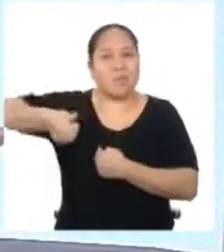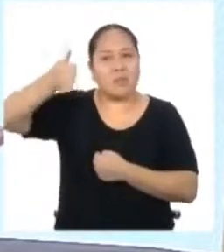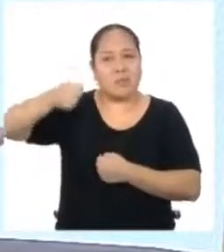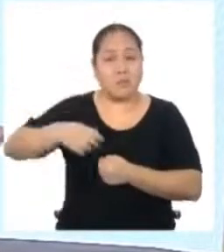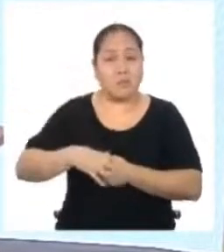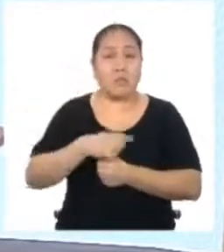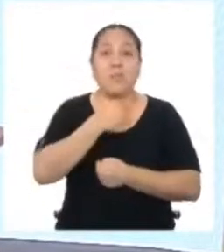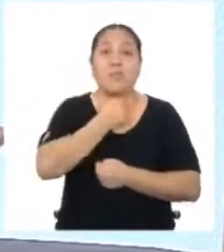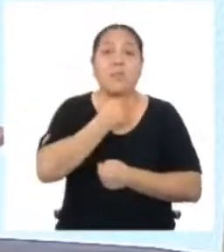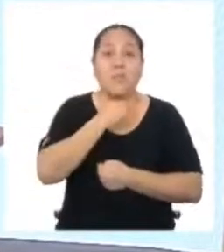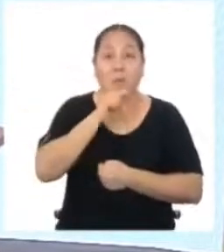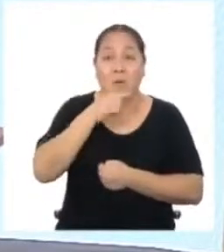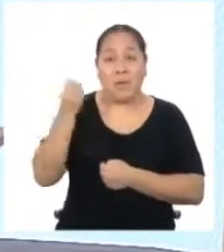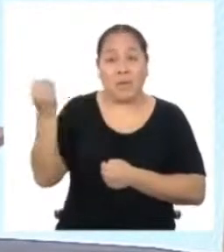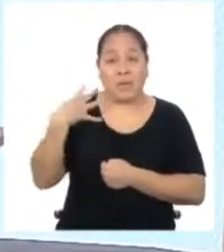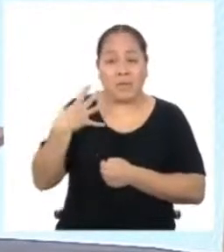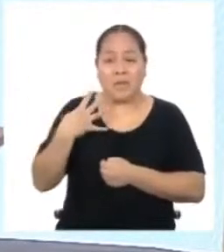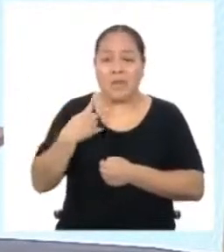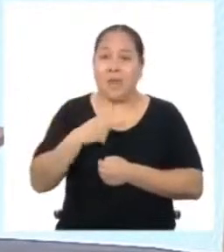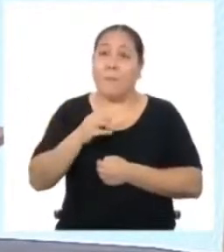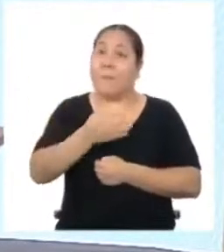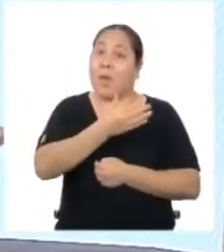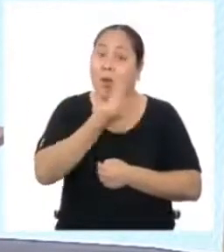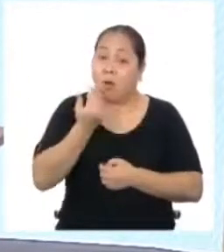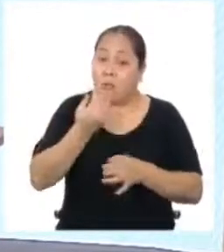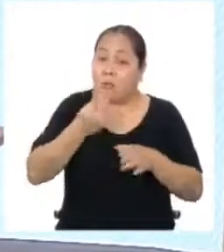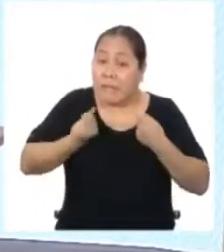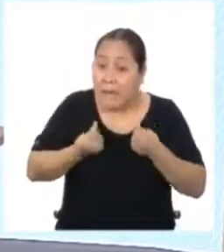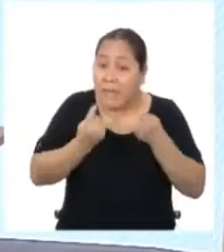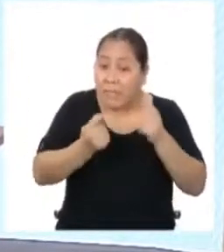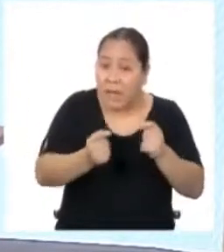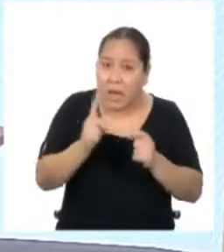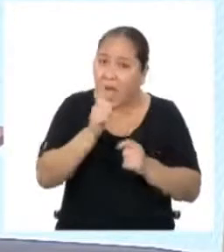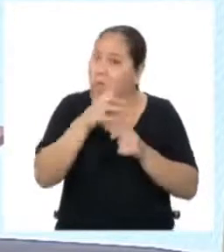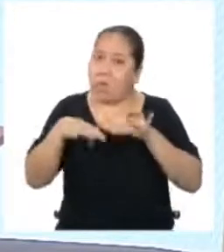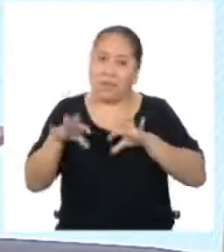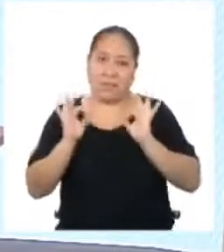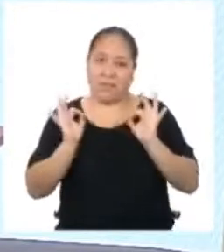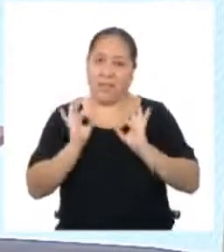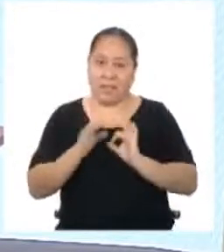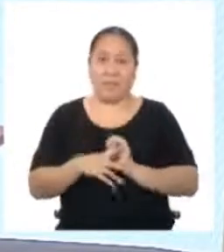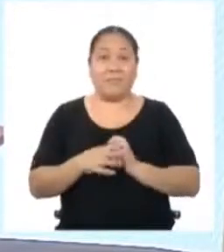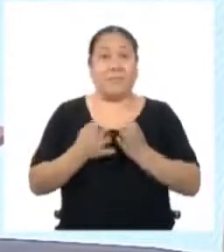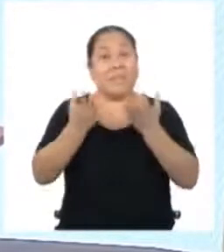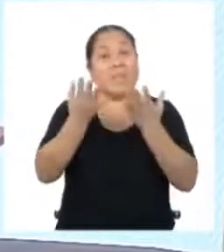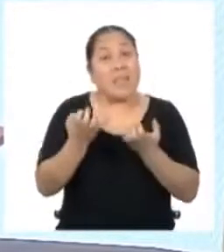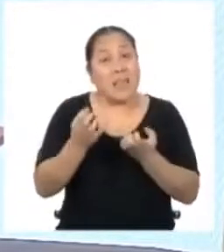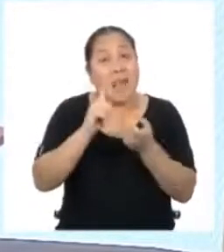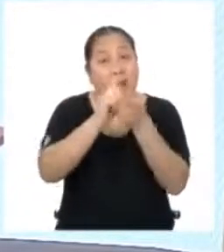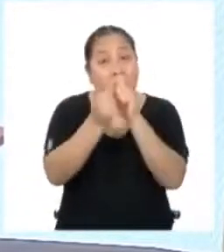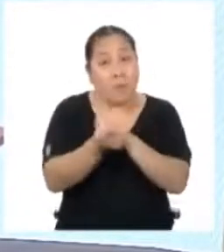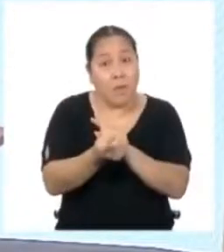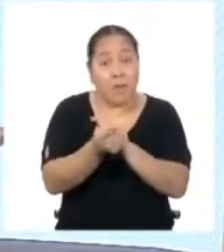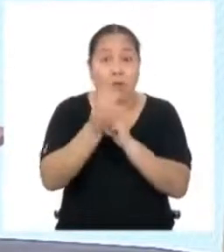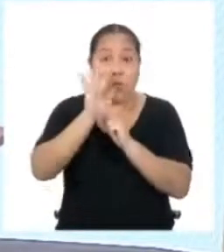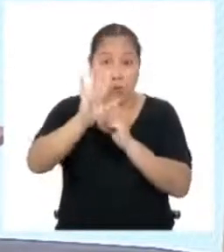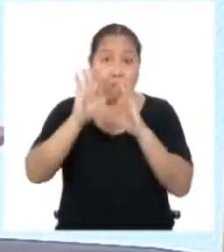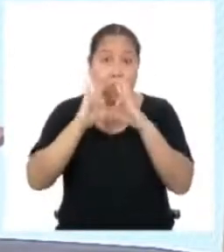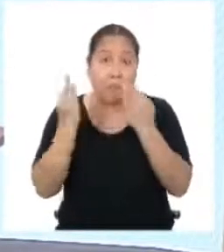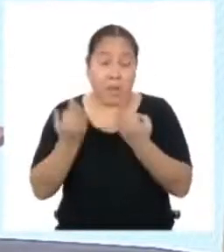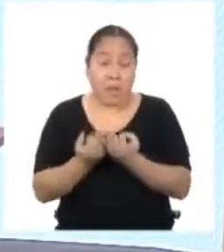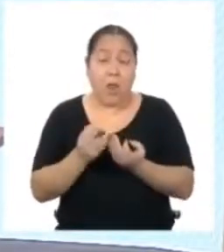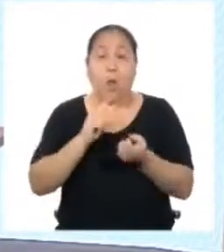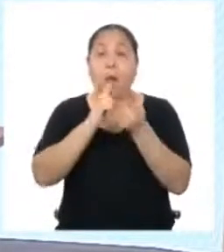abuela, no hay peor gestión que la que no se hace Si queremos cambiar algo en nuestra familia, o nuestra comunidad, o en nuestro país